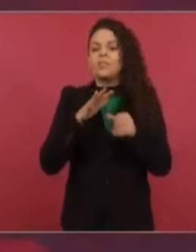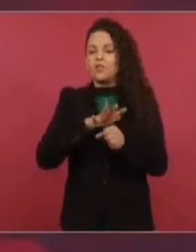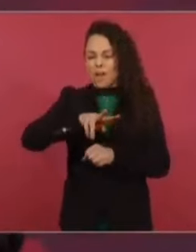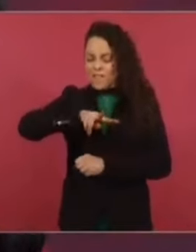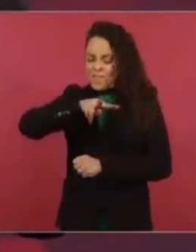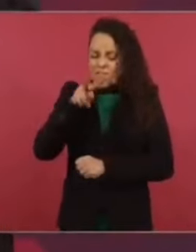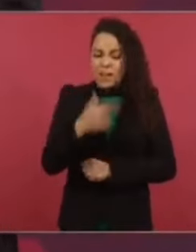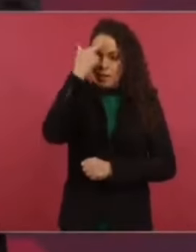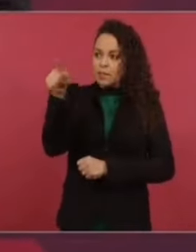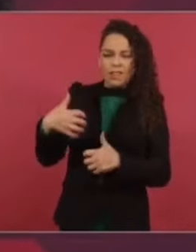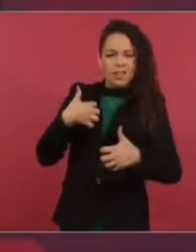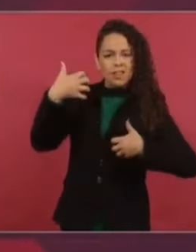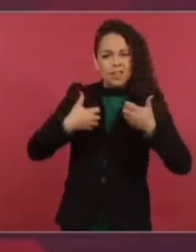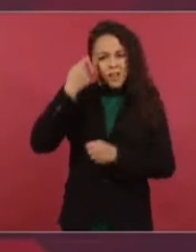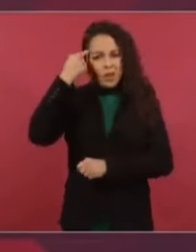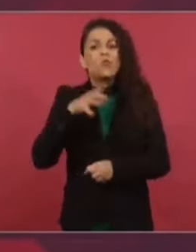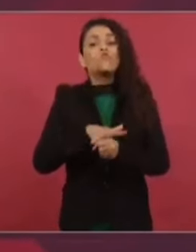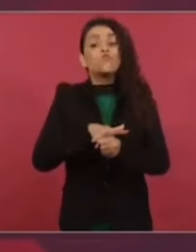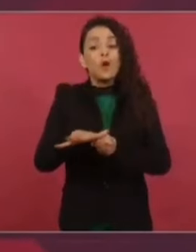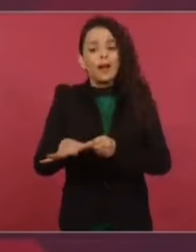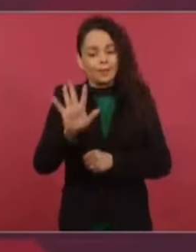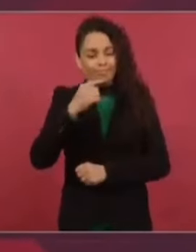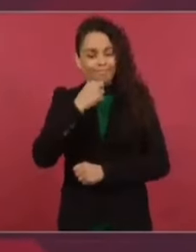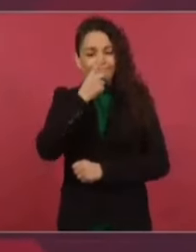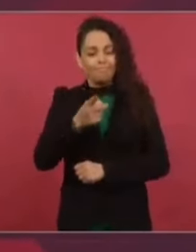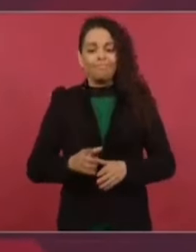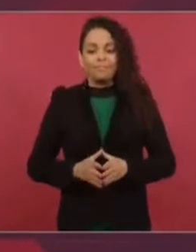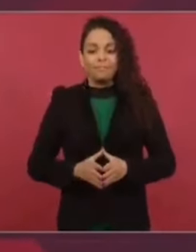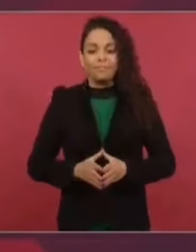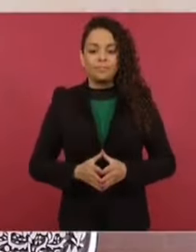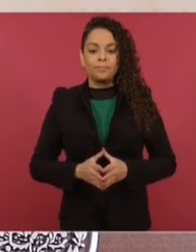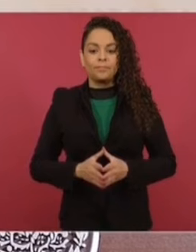fondo es porque intervenimos